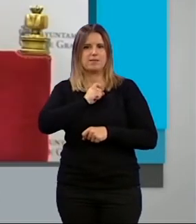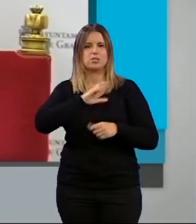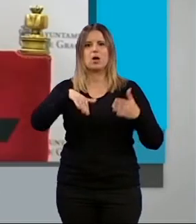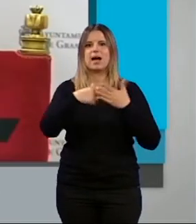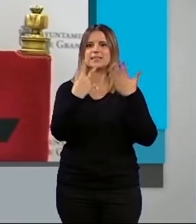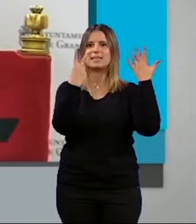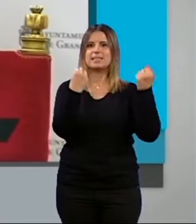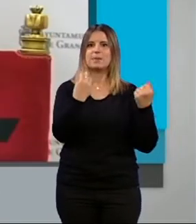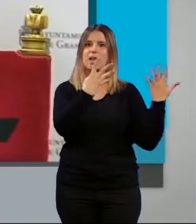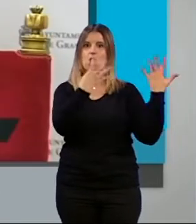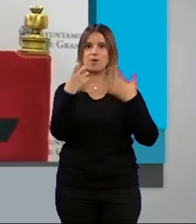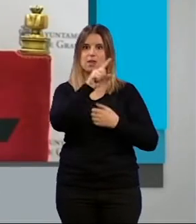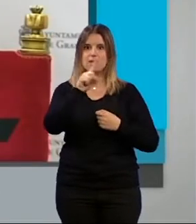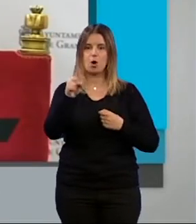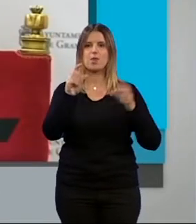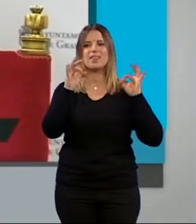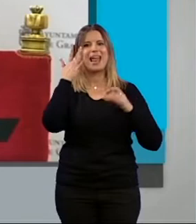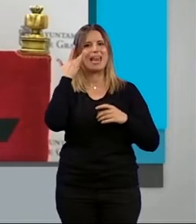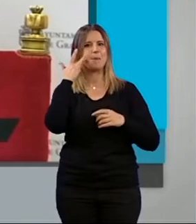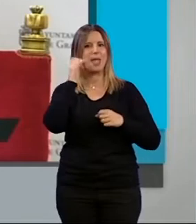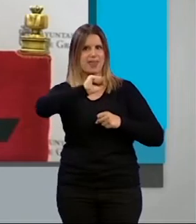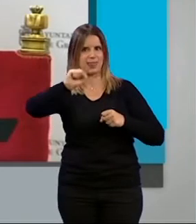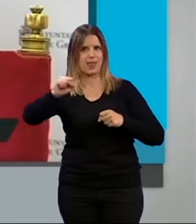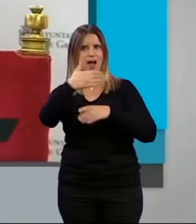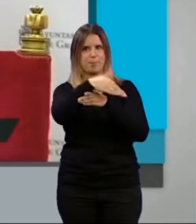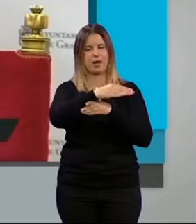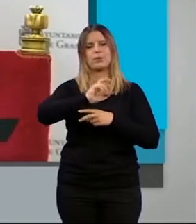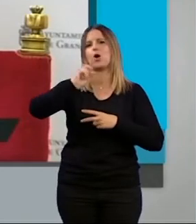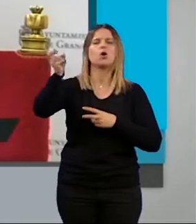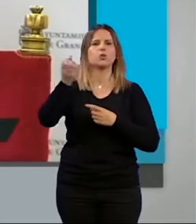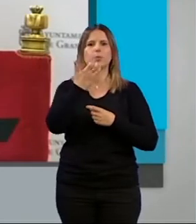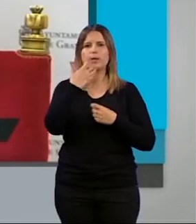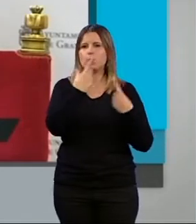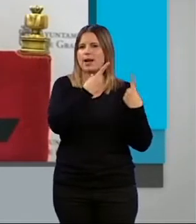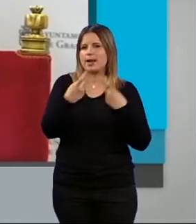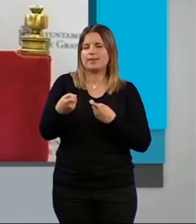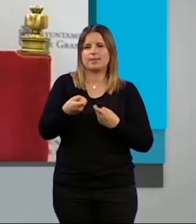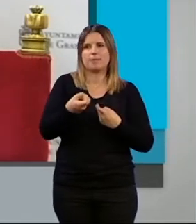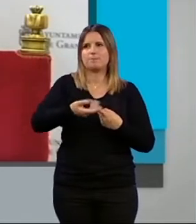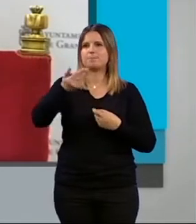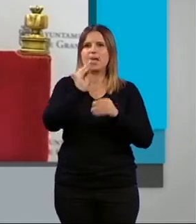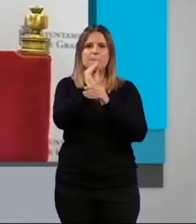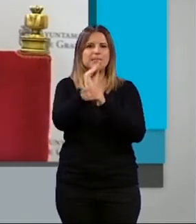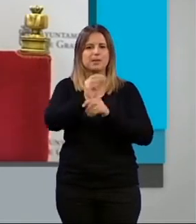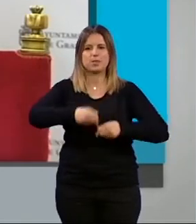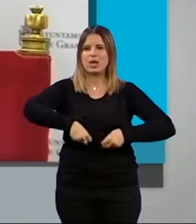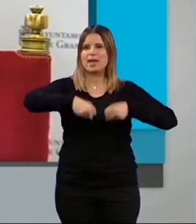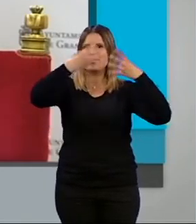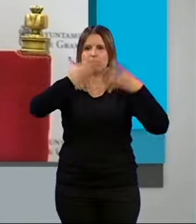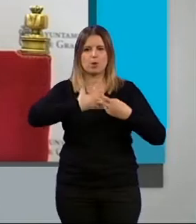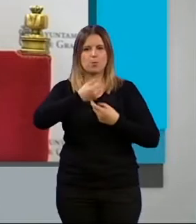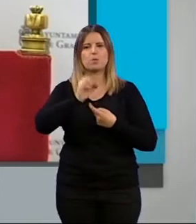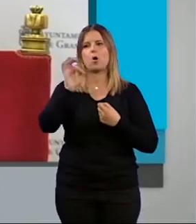.911 hemos recibido, de limpieza viaria, otros vinculados a necesidades básicamente de mantenimiento de edificios municipales.